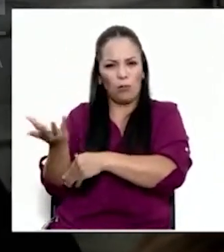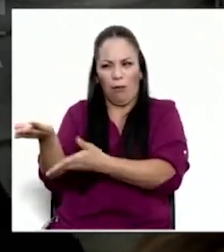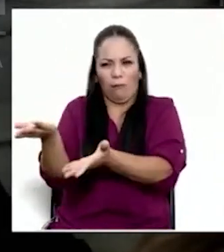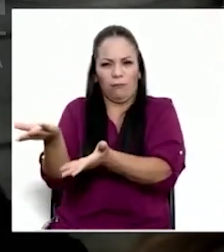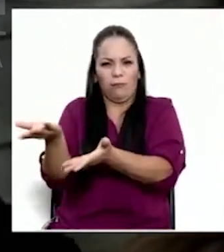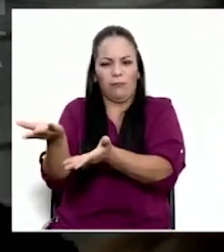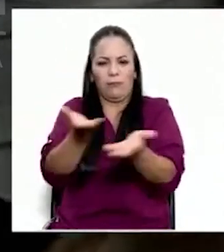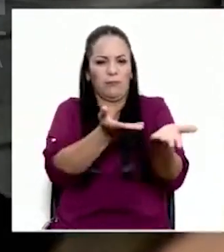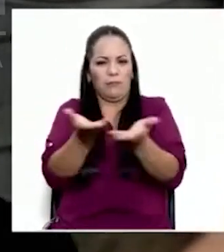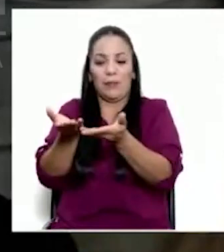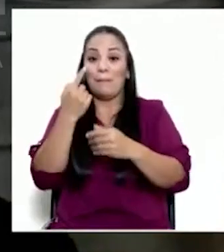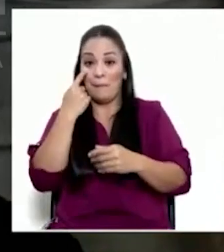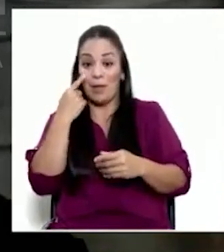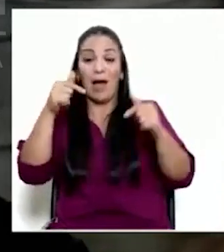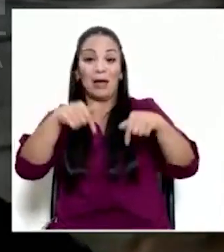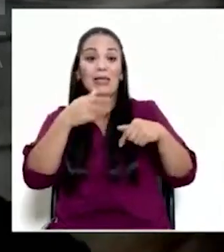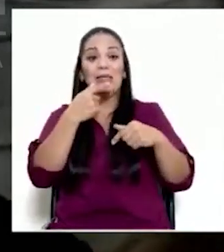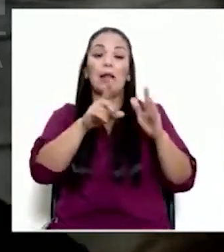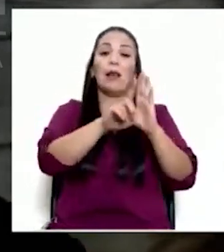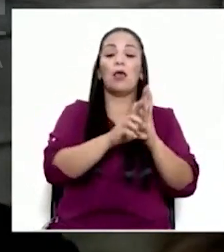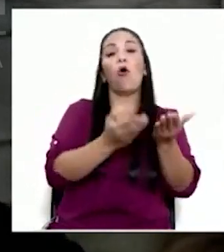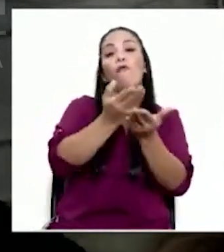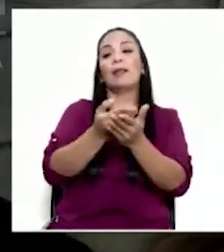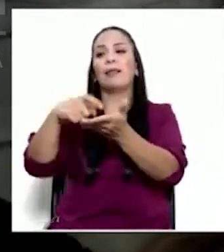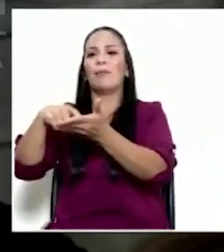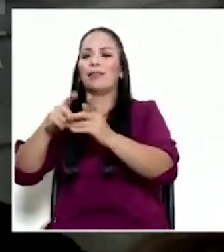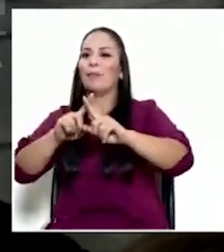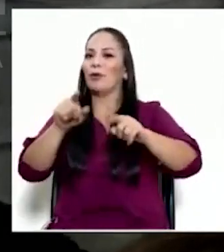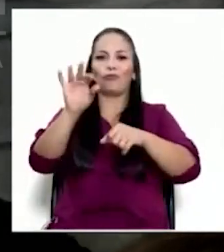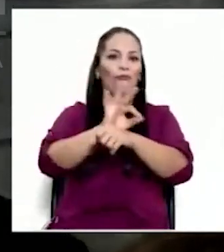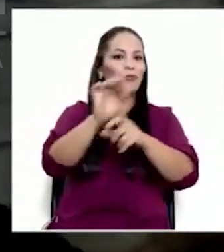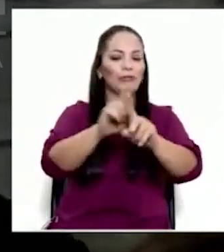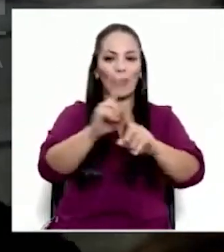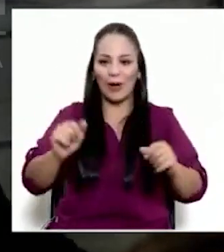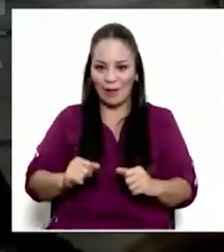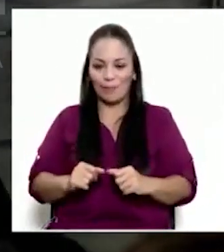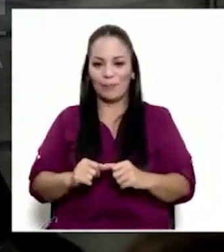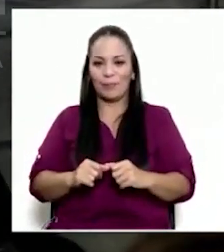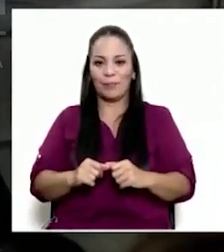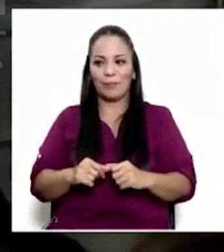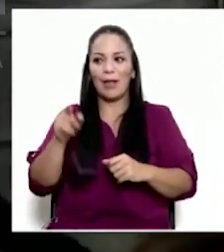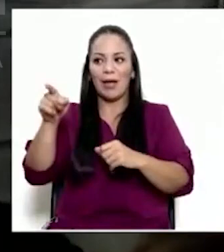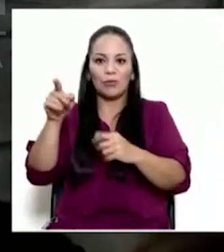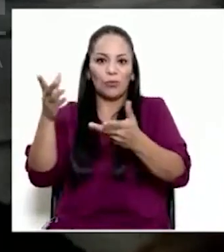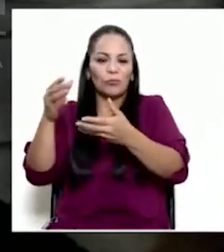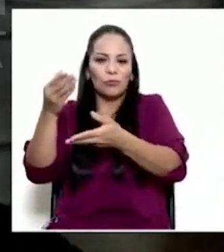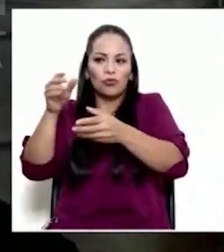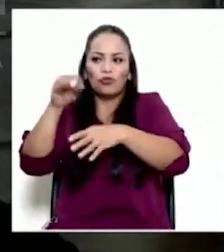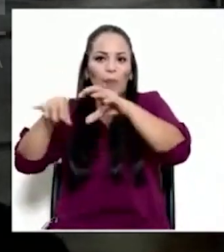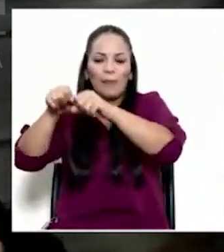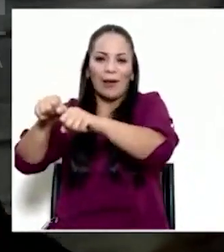le ha hablado y la gente dice, no, es que la ley de la oferta y la demanda. No, la ley de la oferta y la demanda no está funcionando porque está funcionando en un supermercado. Es una